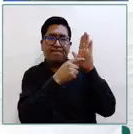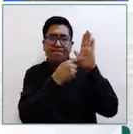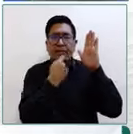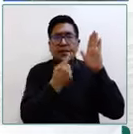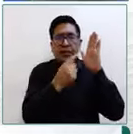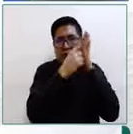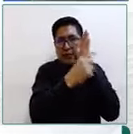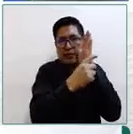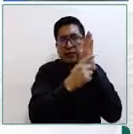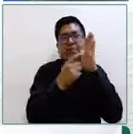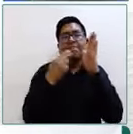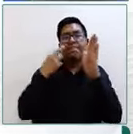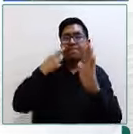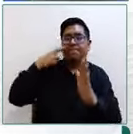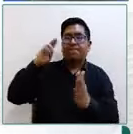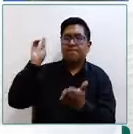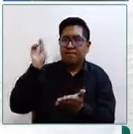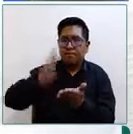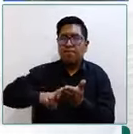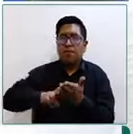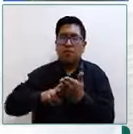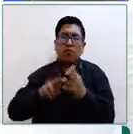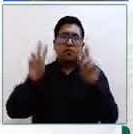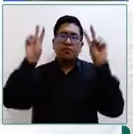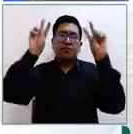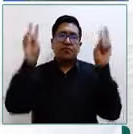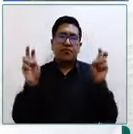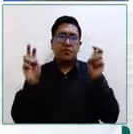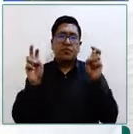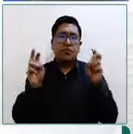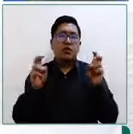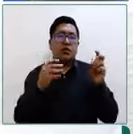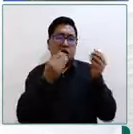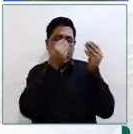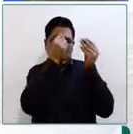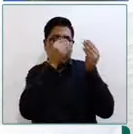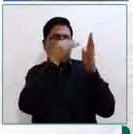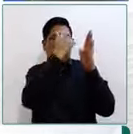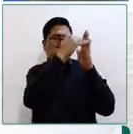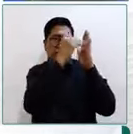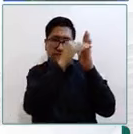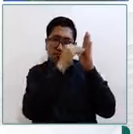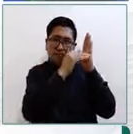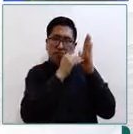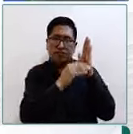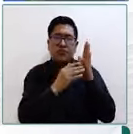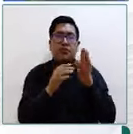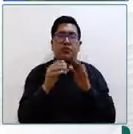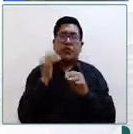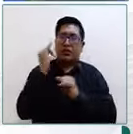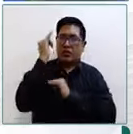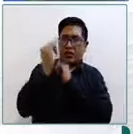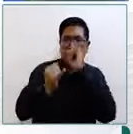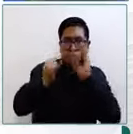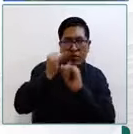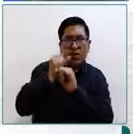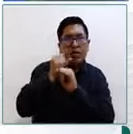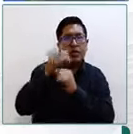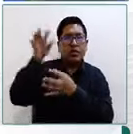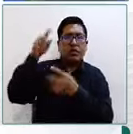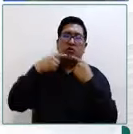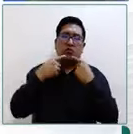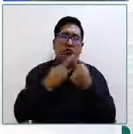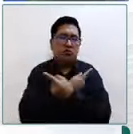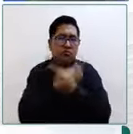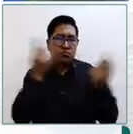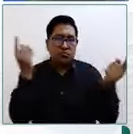Estado se reconoce justamente dentro del bloque de constitucionalidad aquellos instrumentos internacionales de protección